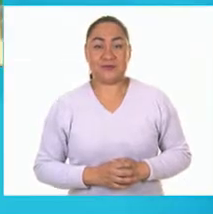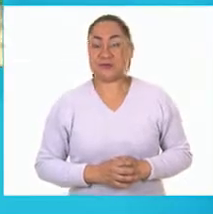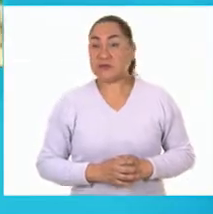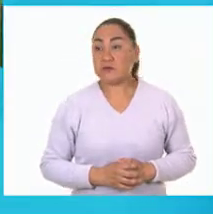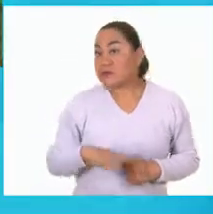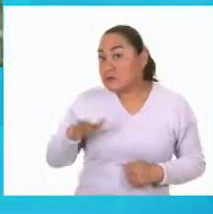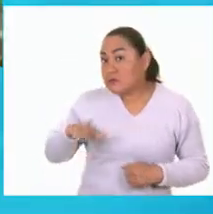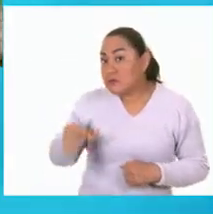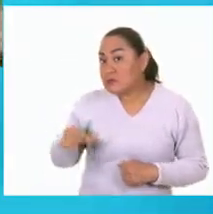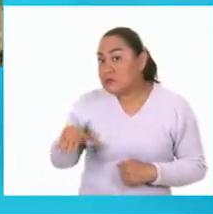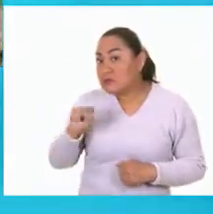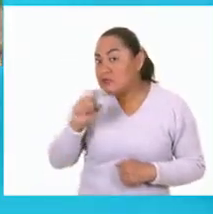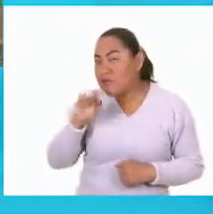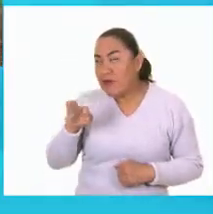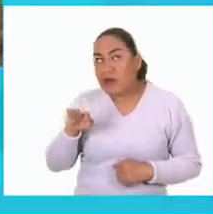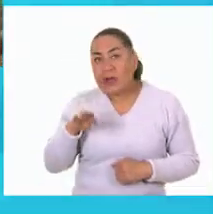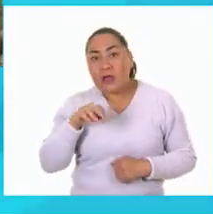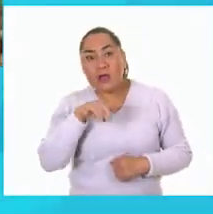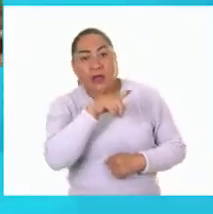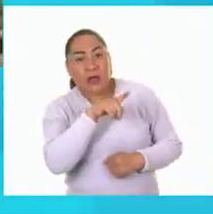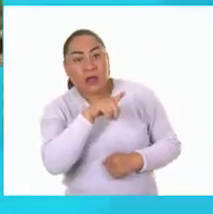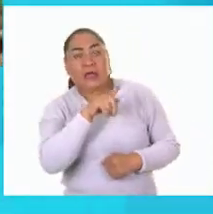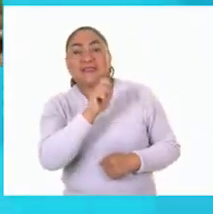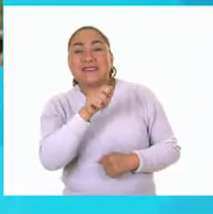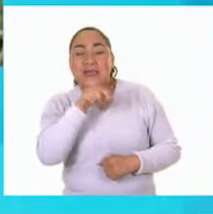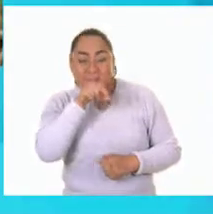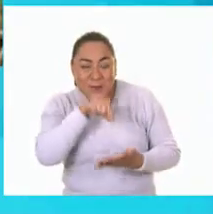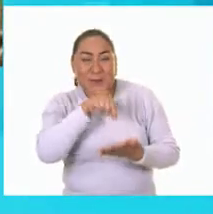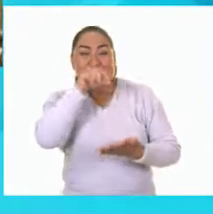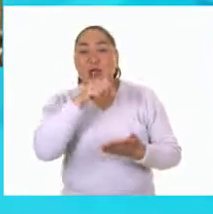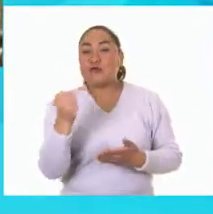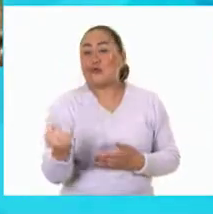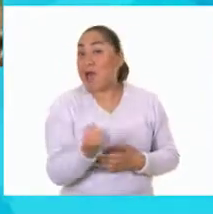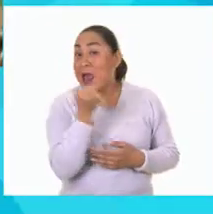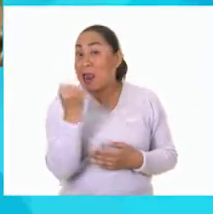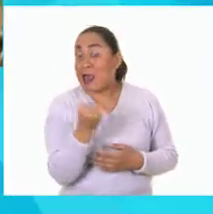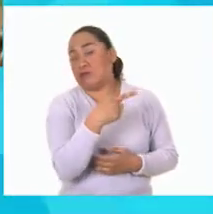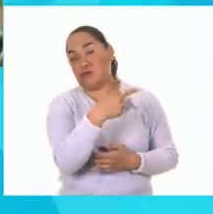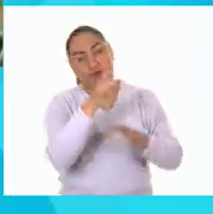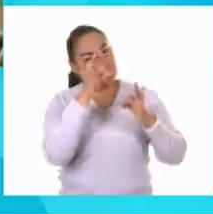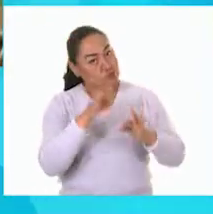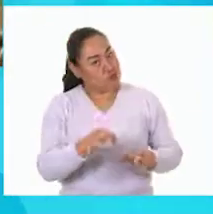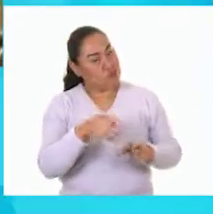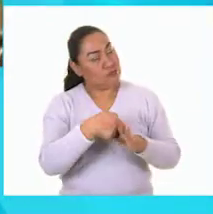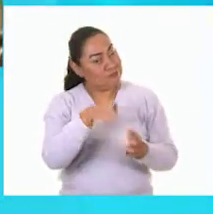¡Ay, Steph! ¡El pajarito de la suerte! Su palabra es ley.